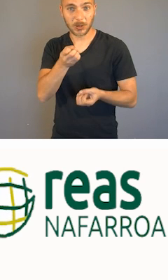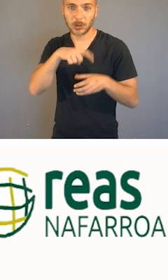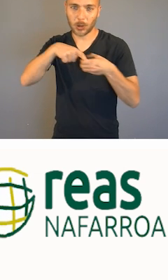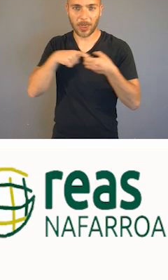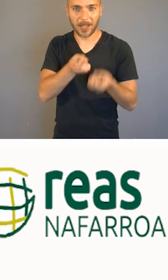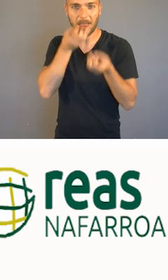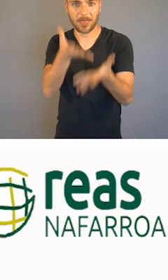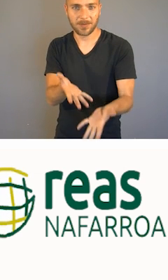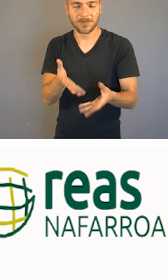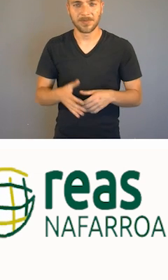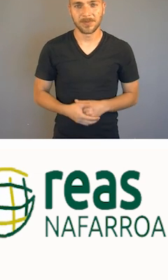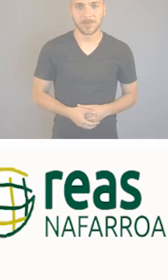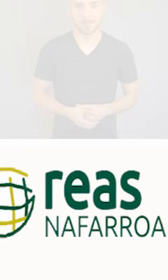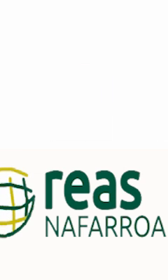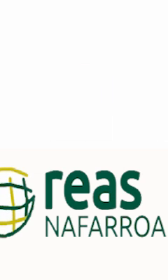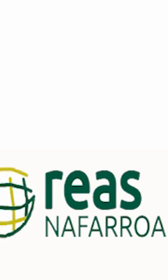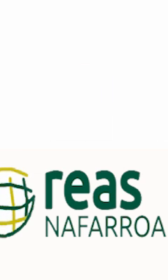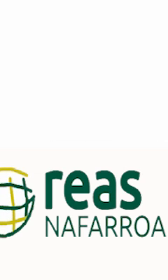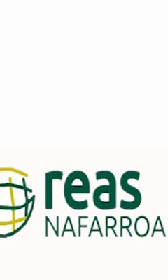Este año, declara solidaridad.